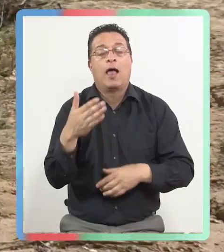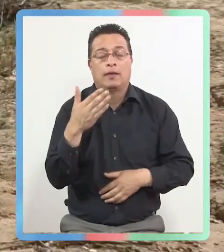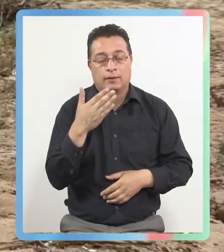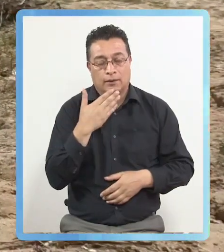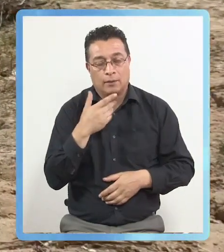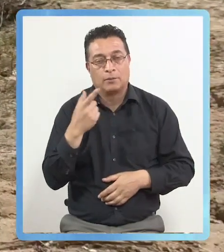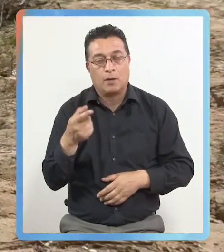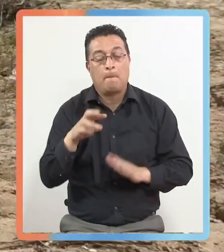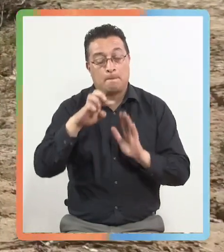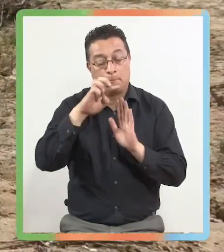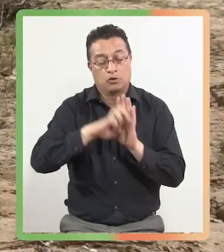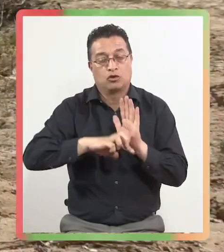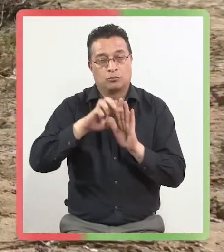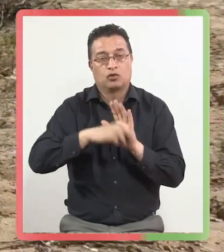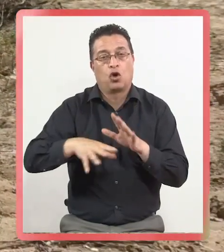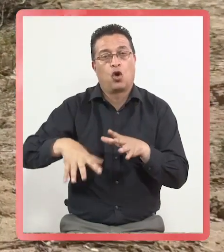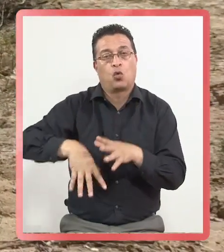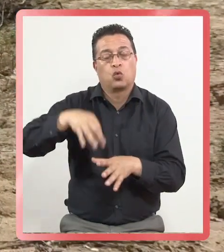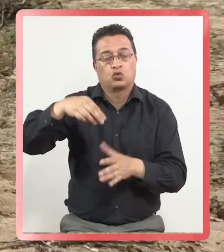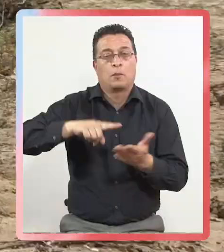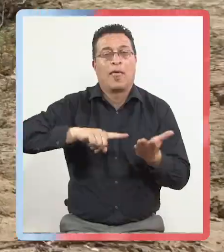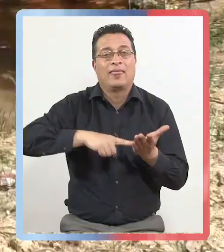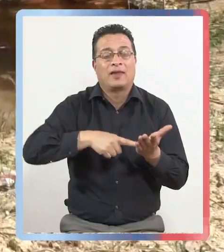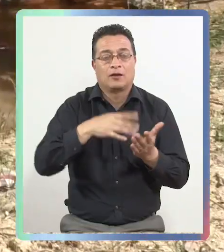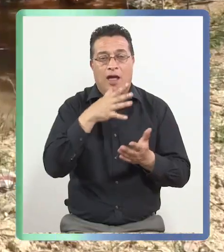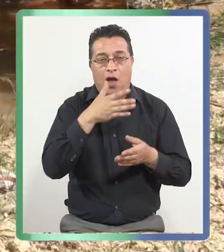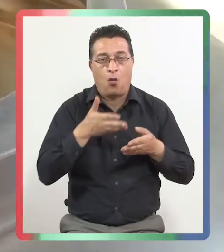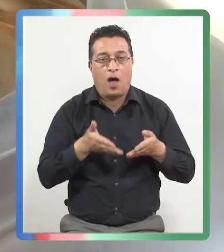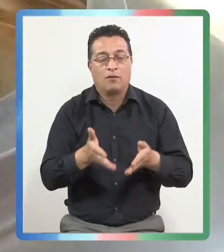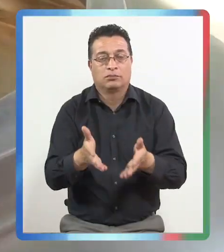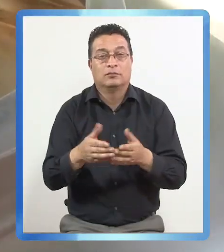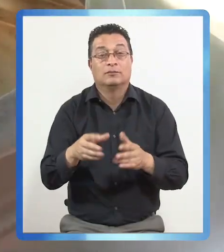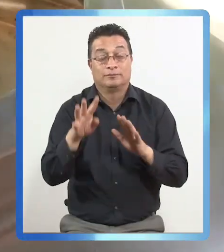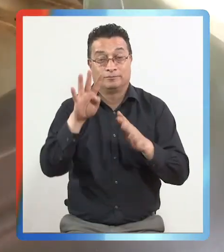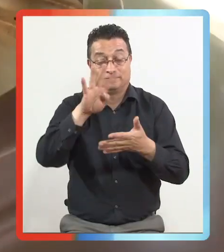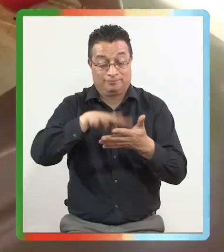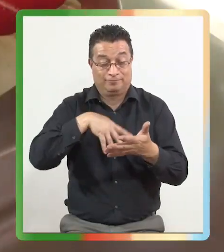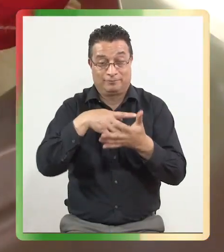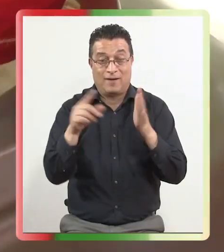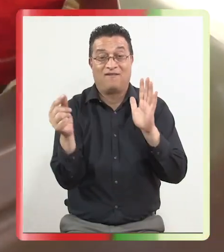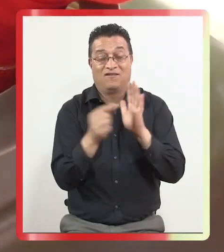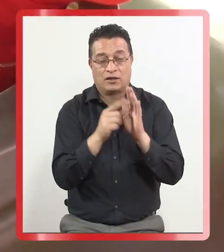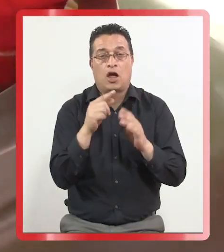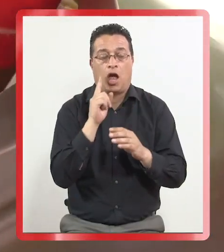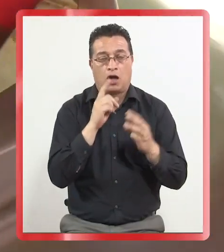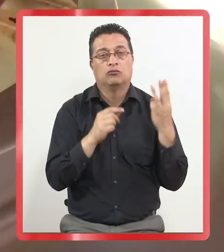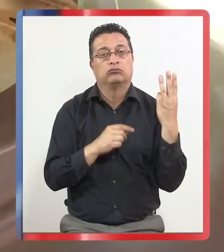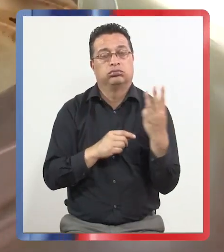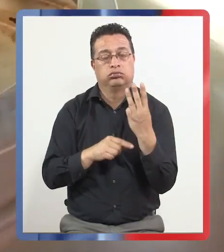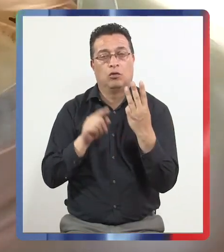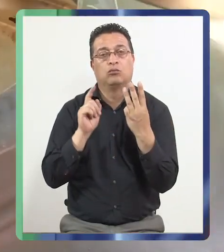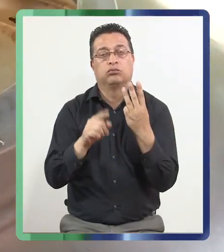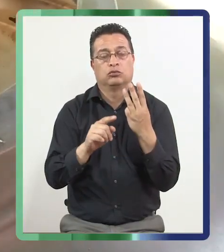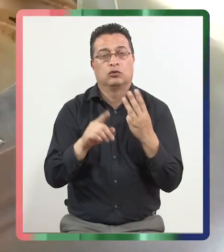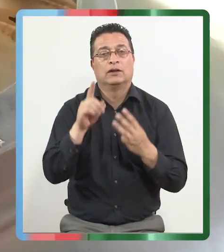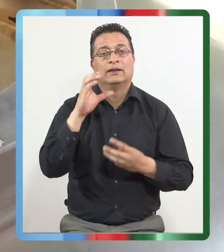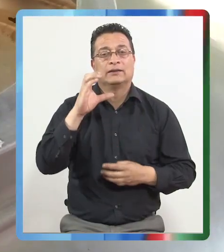presentaron proyectos a concursos de tecnificación. El calendario está publicado en el sitio web www